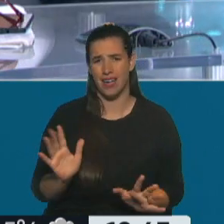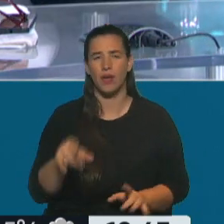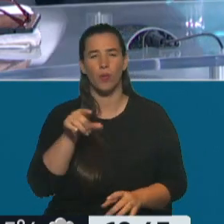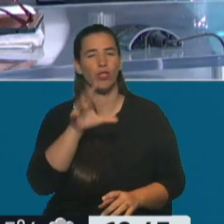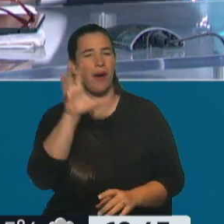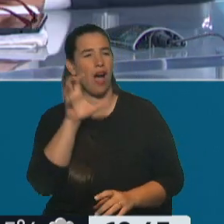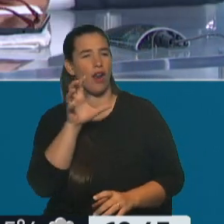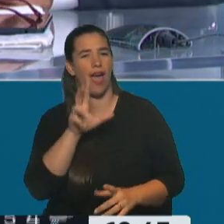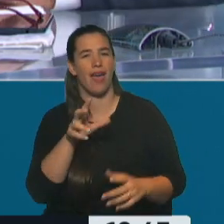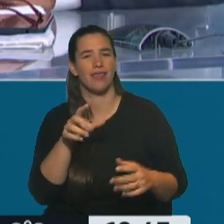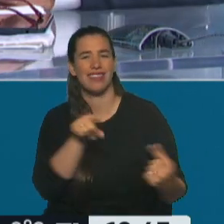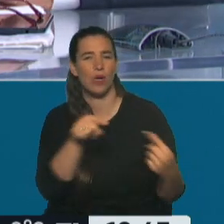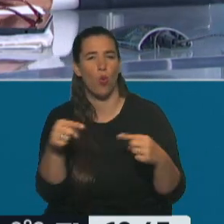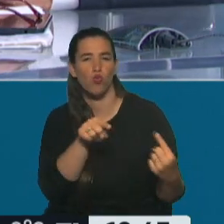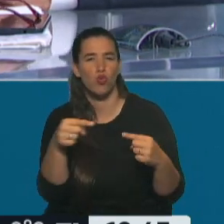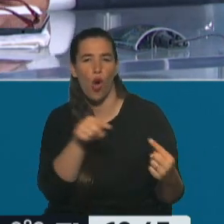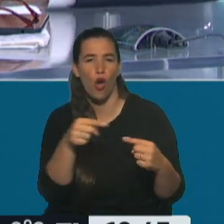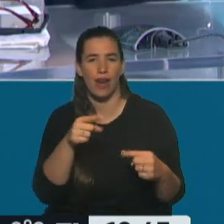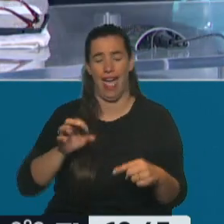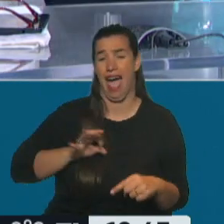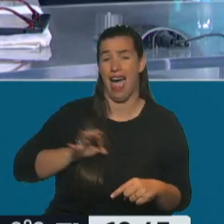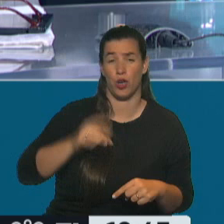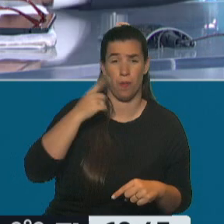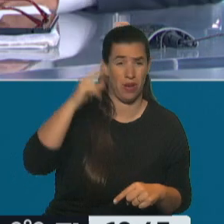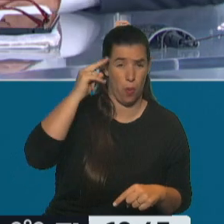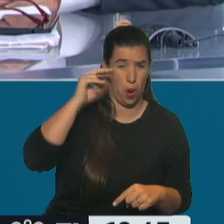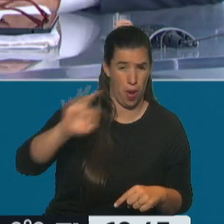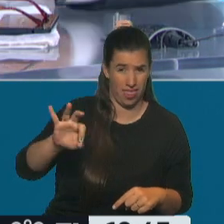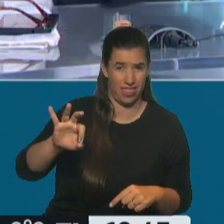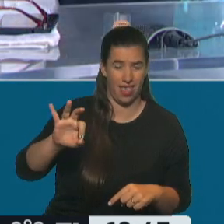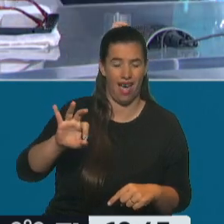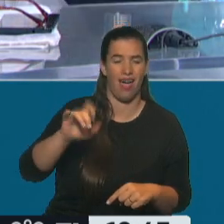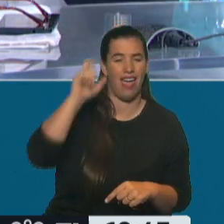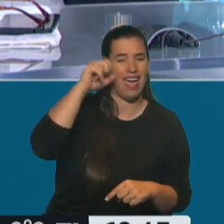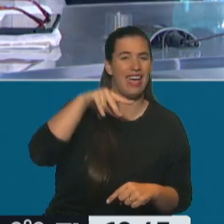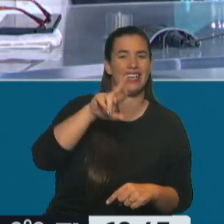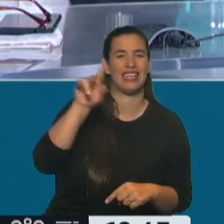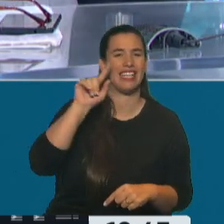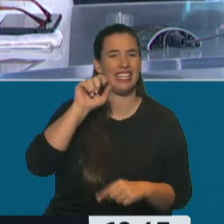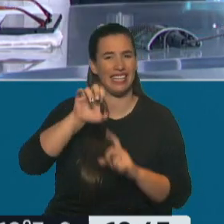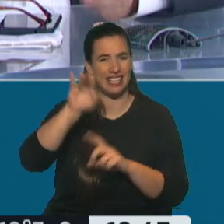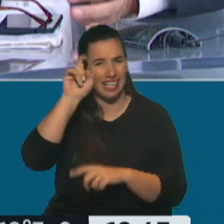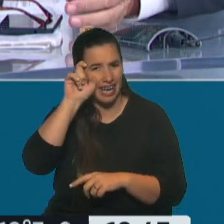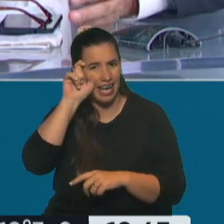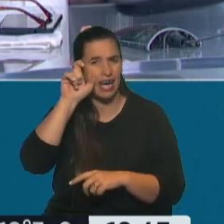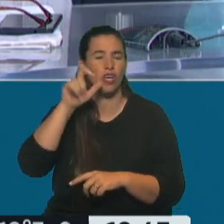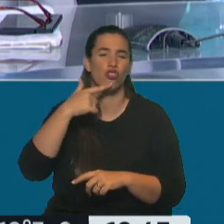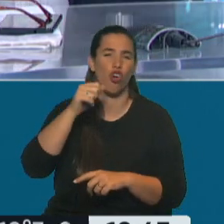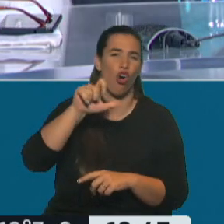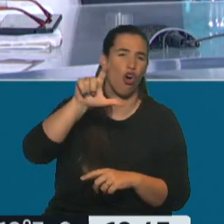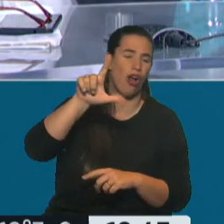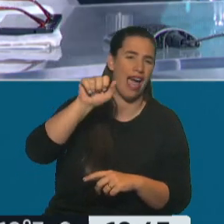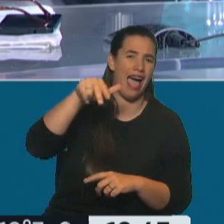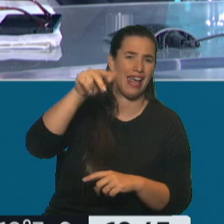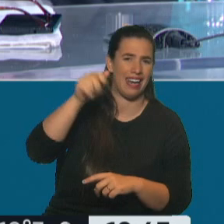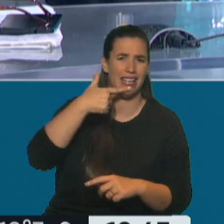Enrique Viale, por ejemplo, y Pino Solanas, que tenían posiciones diferentes? ¿Cómo se protegían los bosques? A ver...